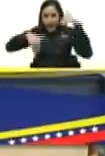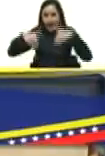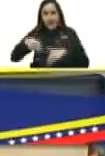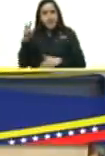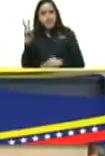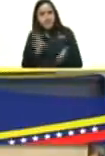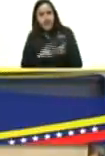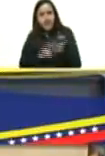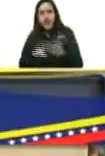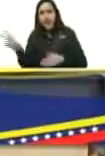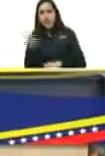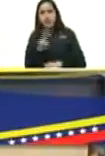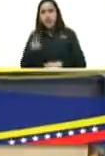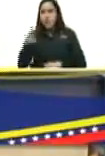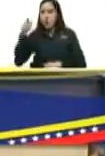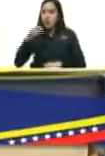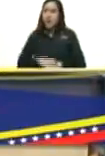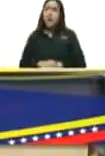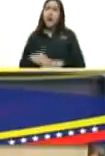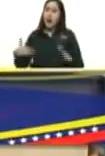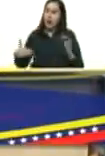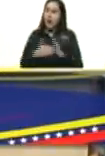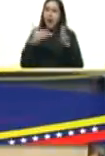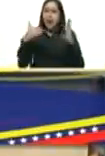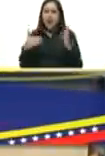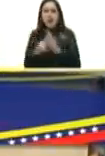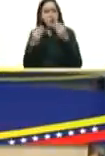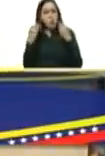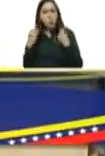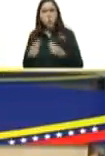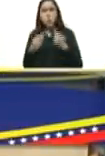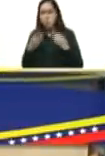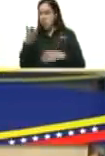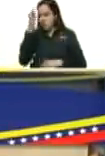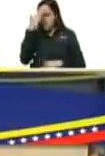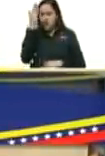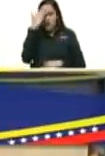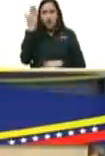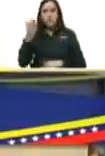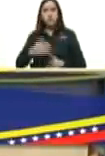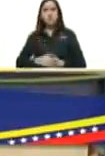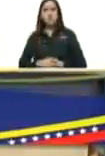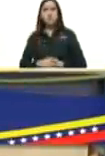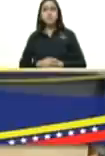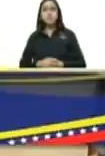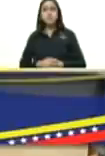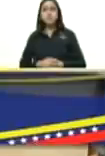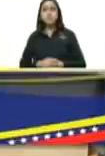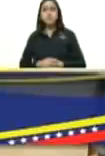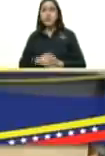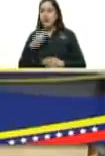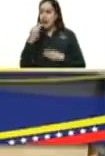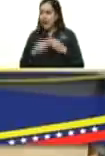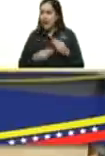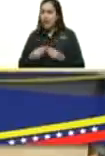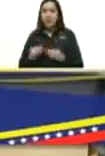vilipendiado atacado agredido blasfemado